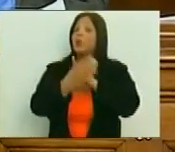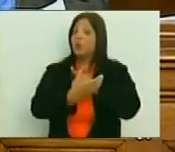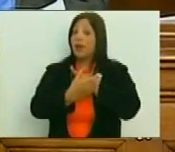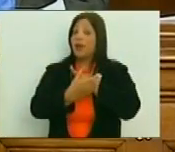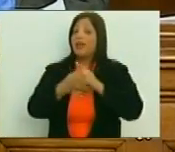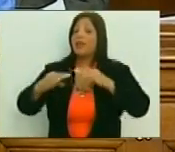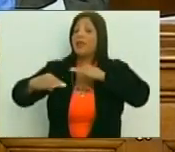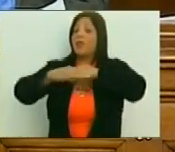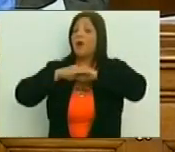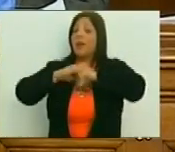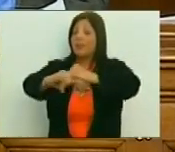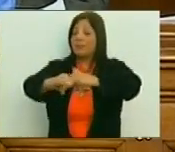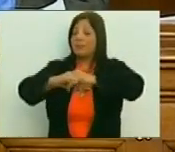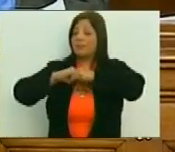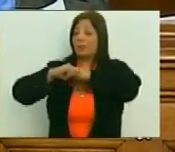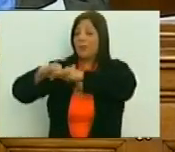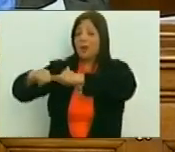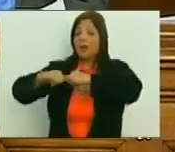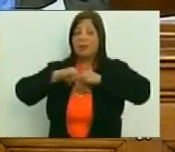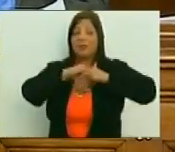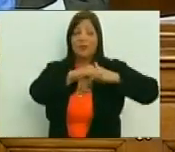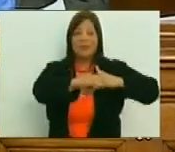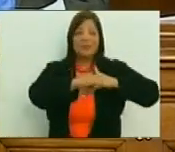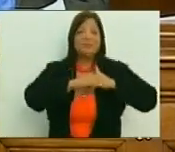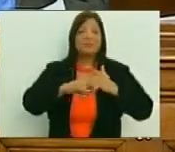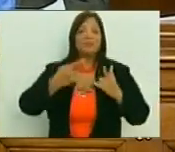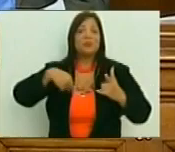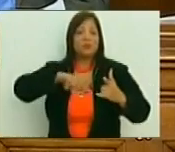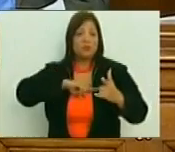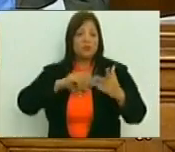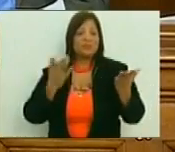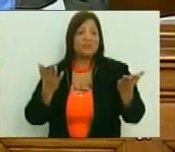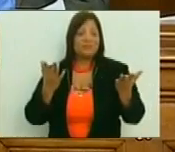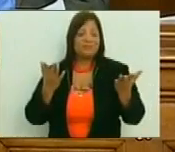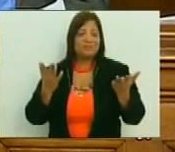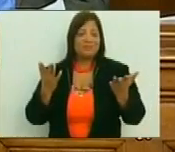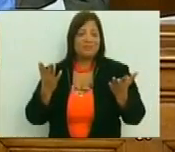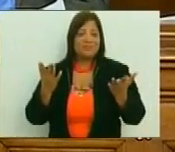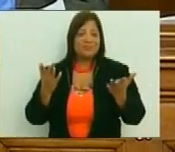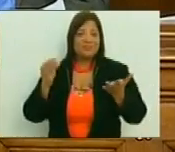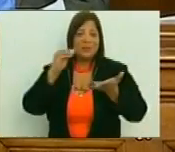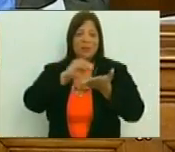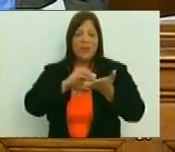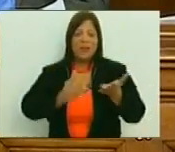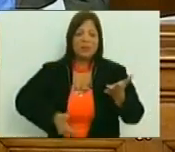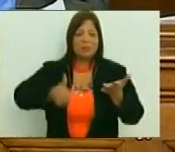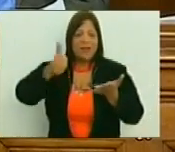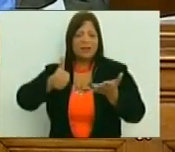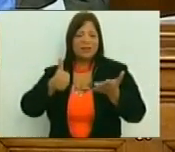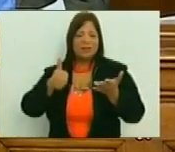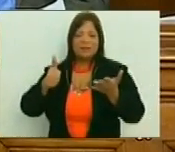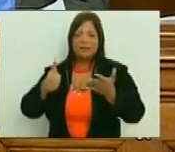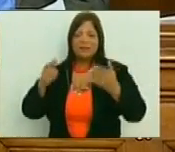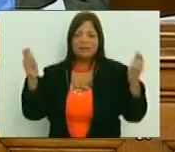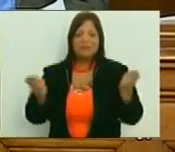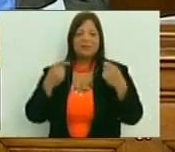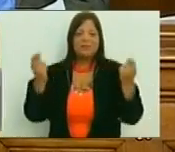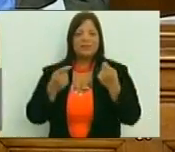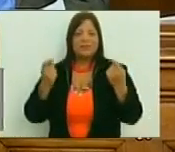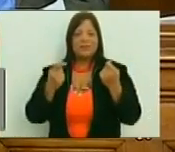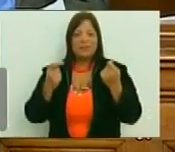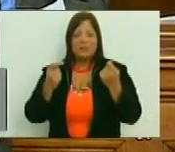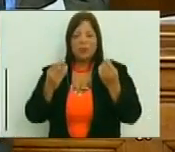es con iguales. Y yo soy uno de los partidarios que nosotros tenemos que poner nuestro máximo empeño en